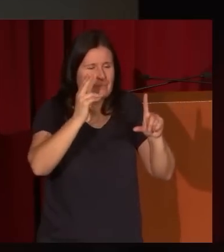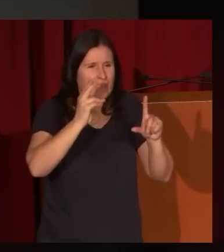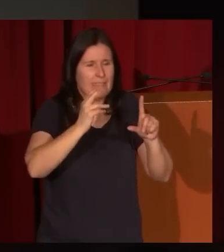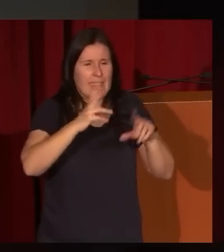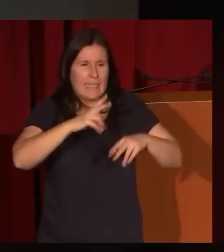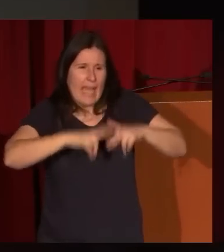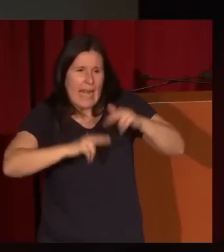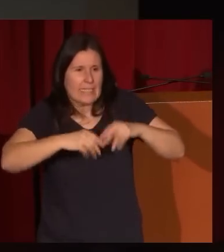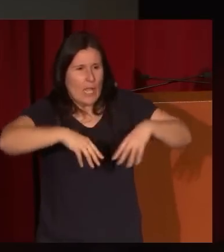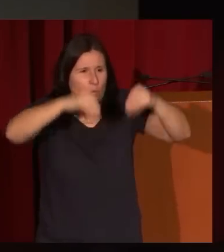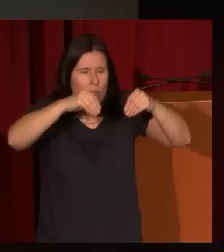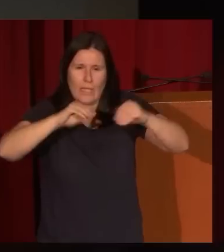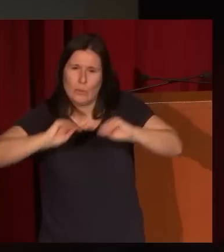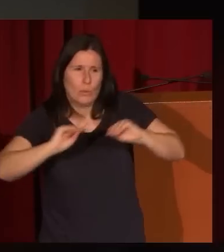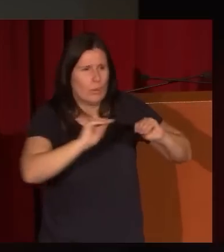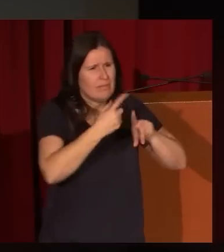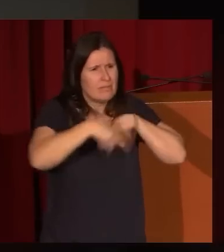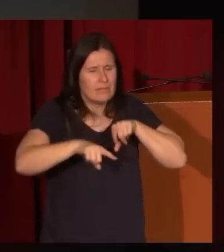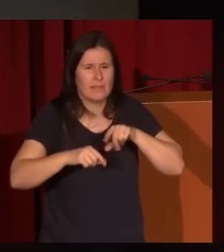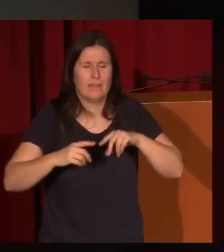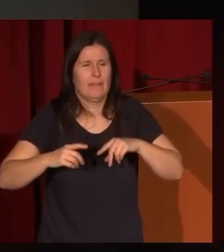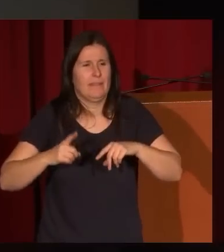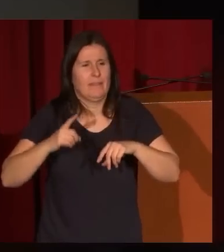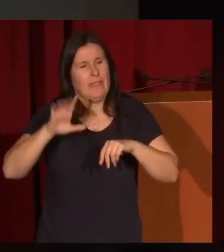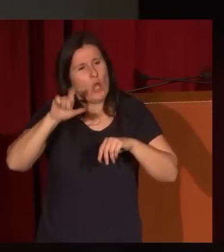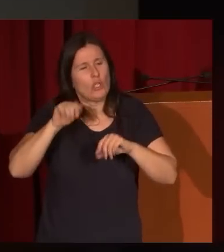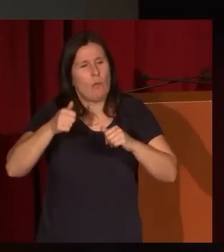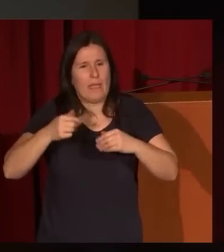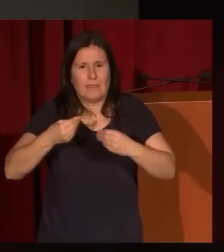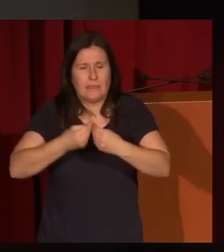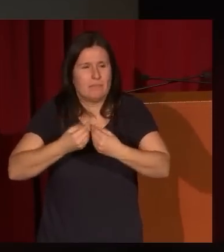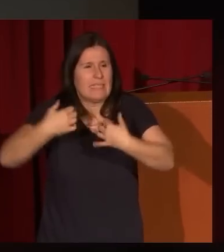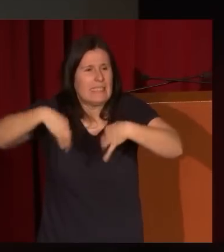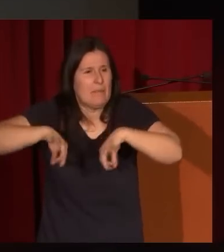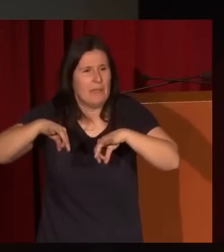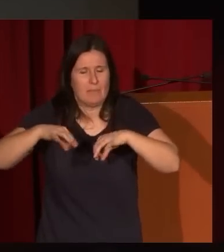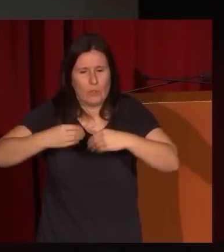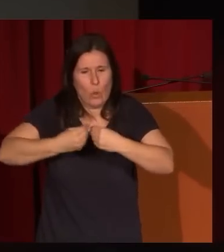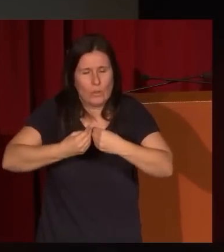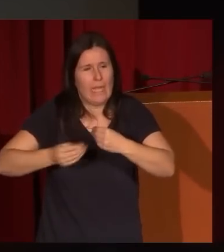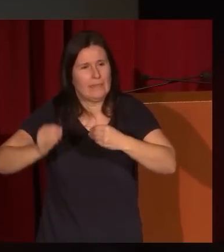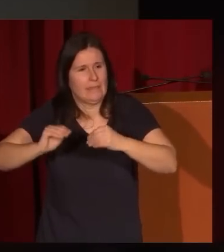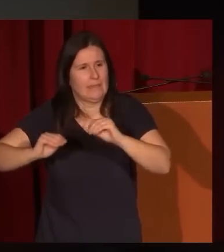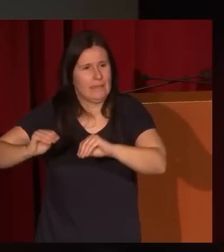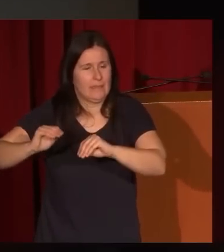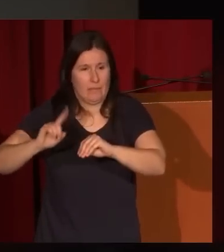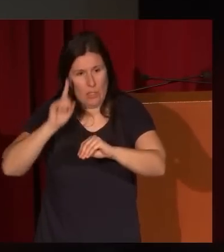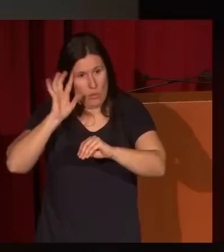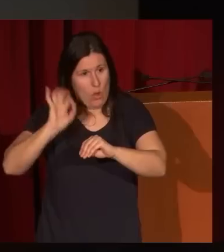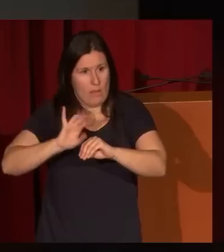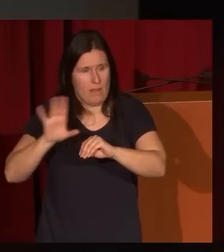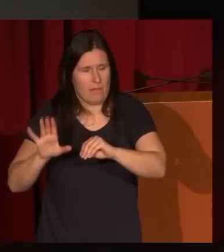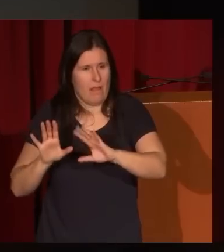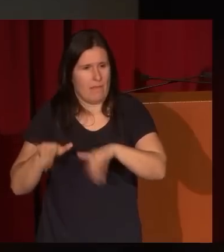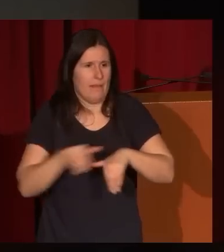arquitecturas que siempre en Lucas son como más sumarias más simples que de él obviamente de lo jugosa